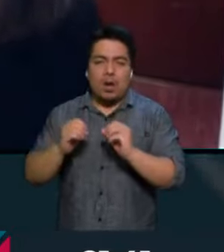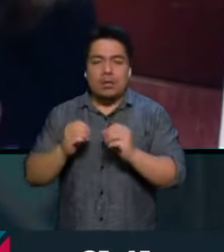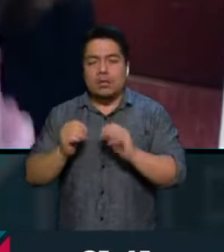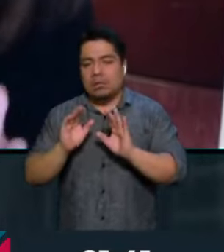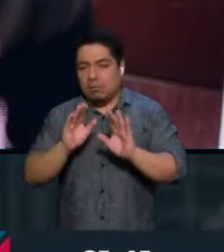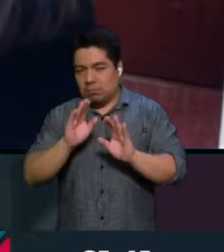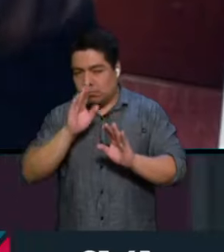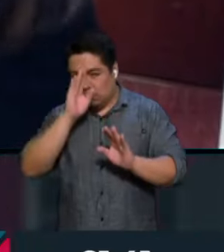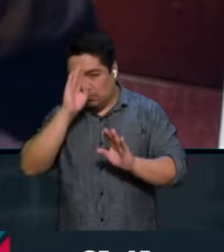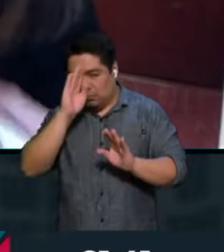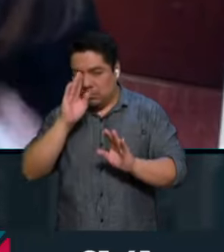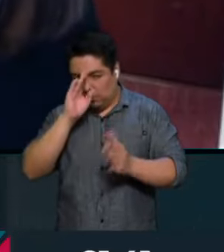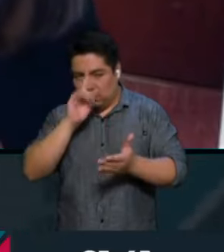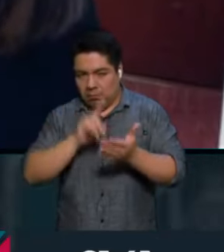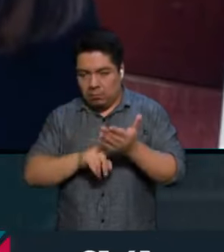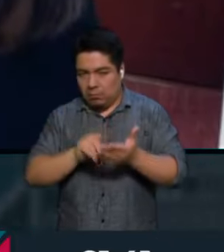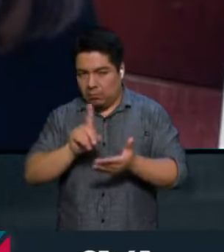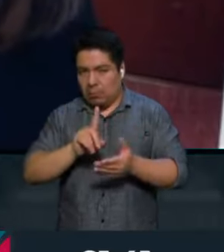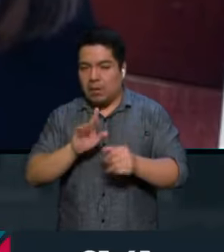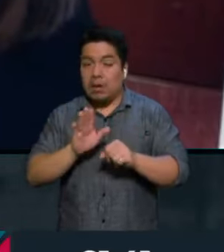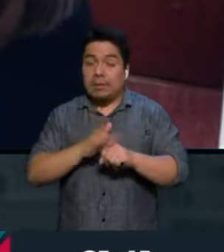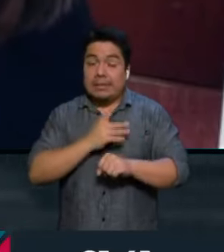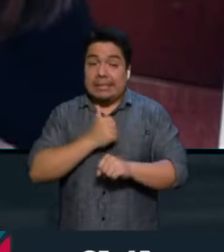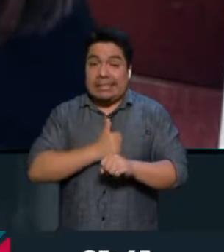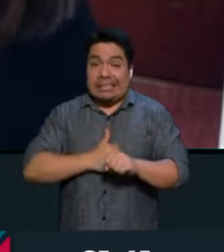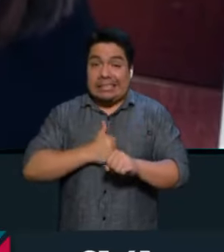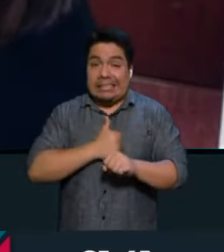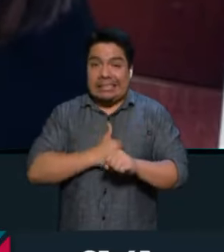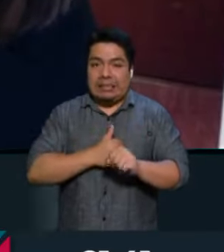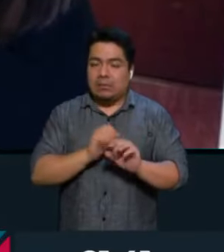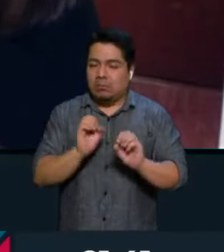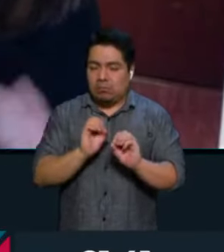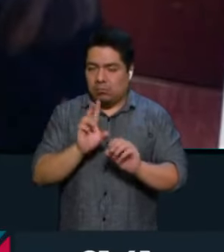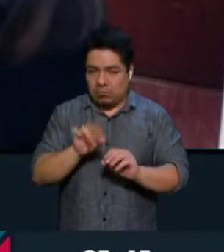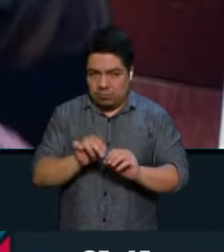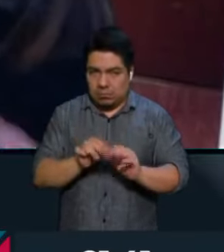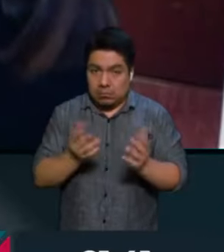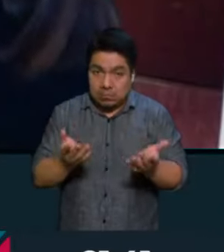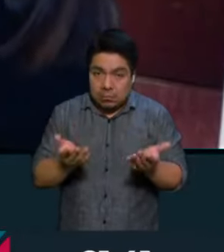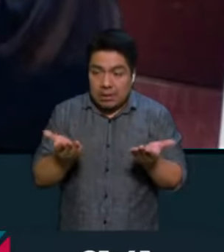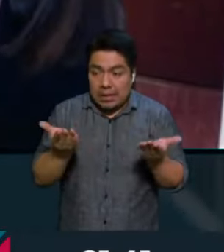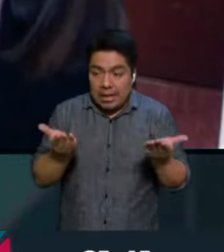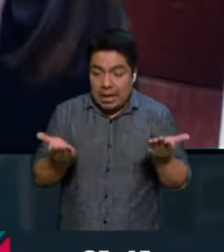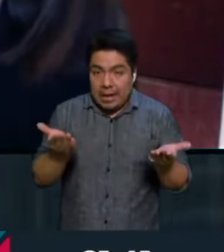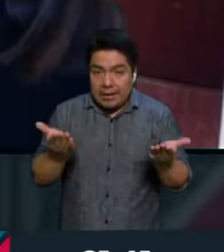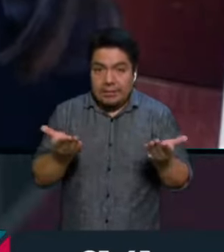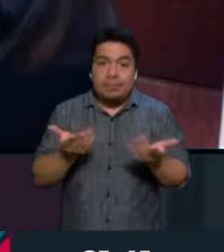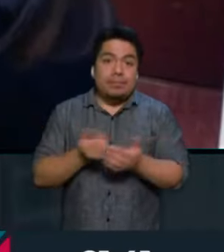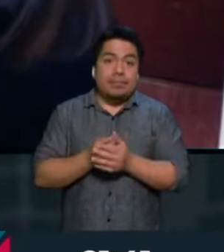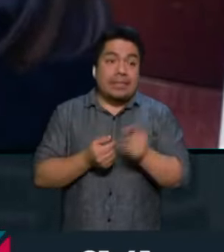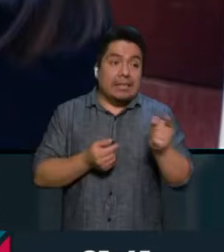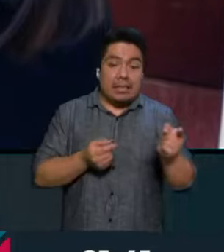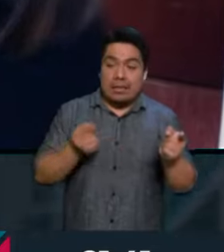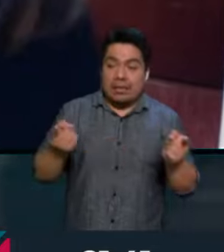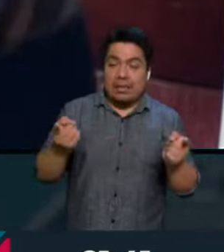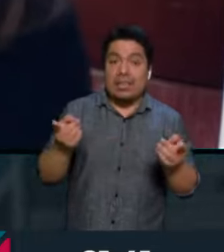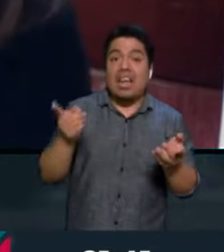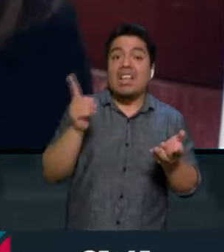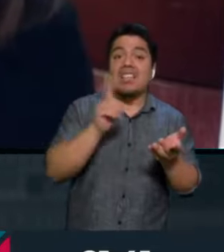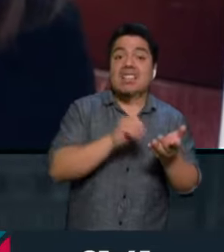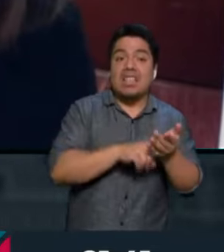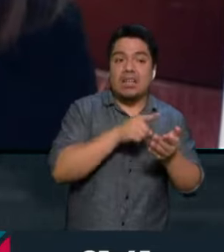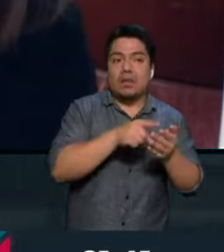piensen, no lo crean porque desafortunadamente no es así. sino cómo les afecta a ellos el interior.